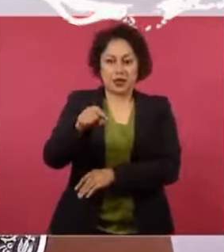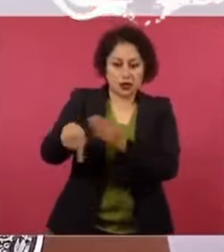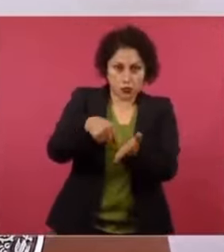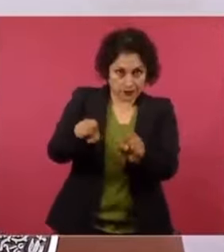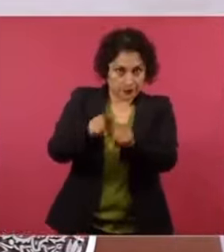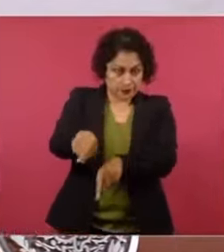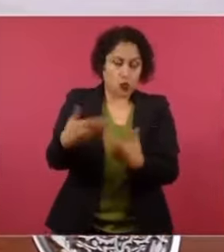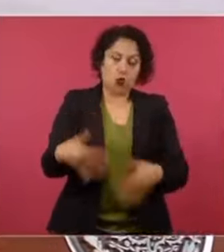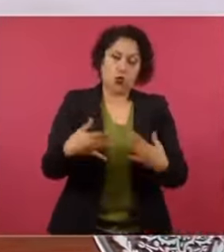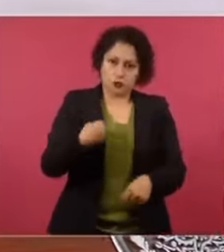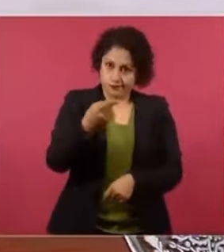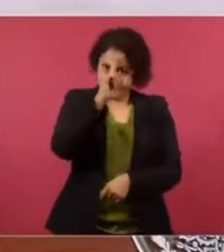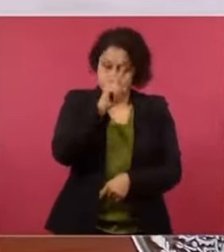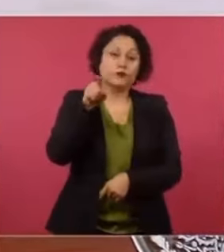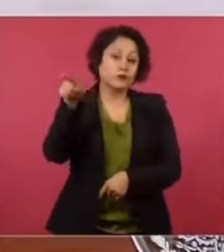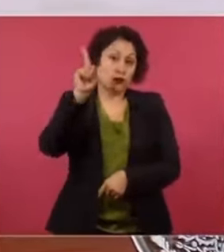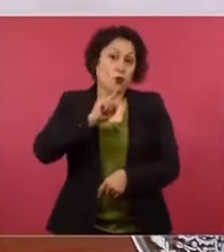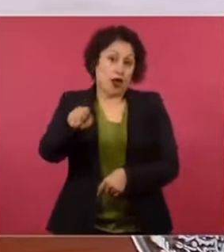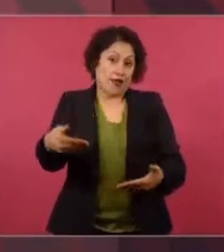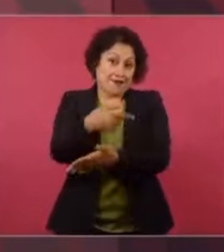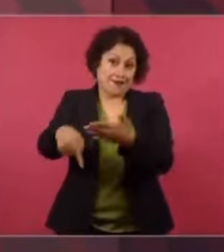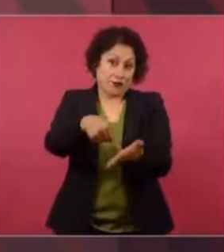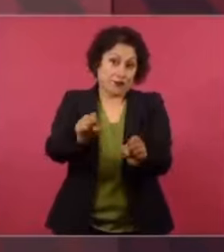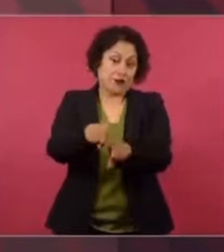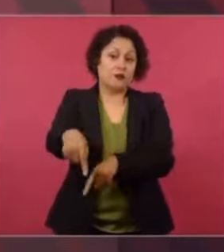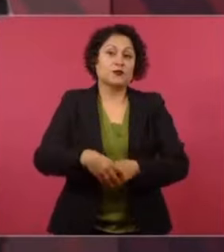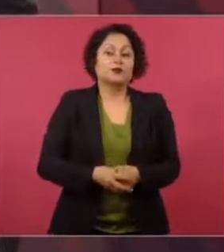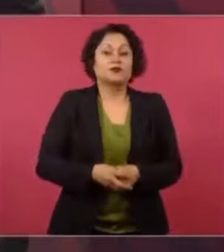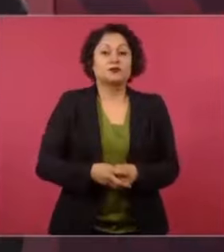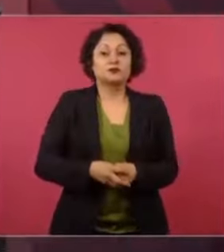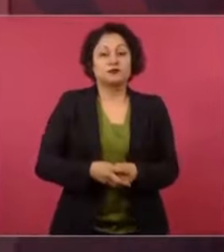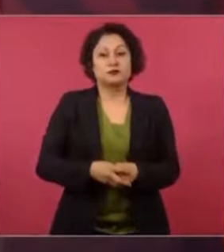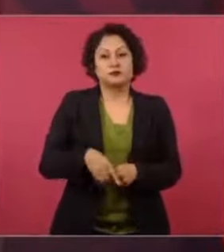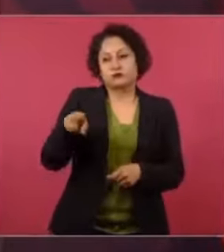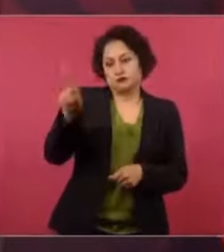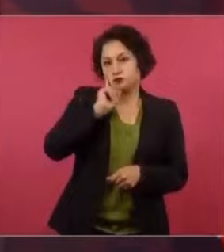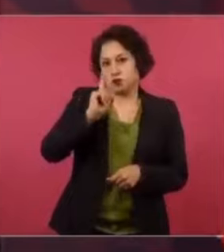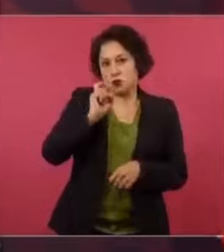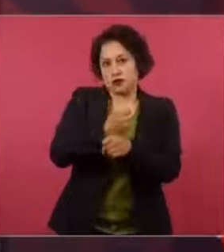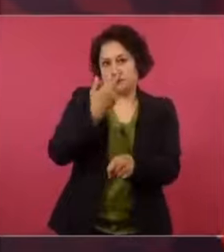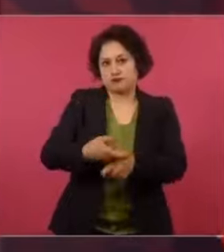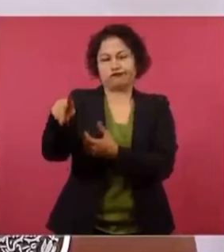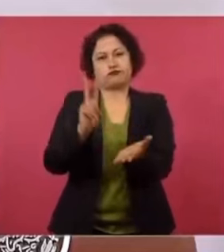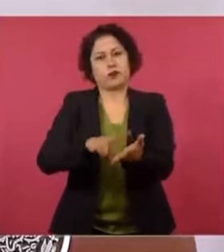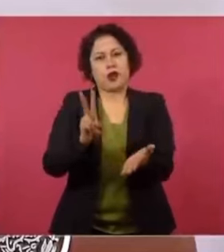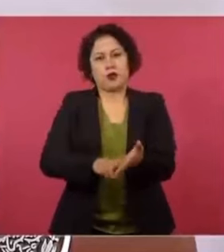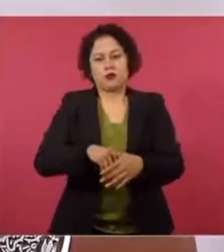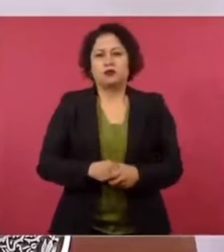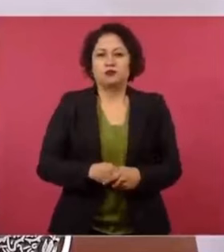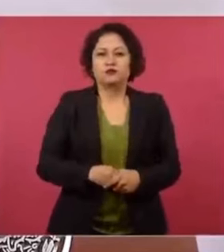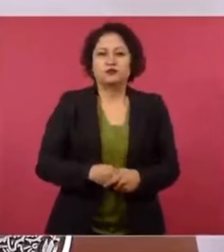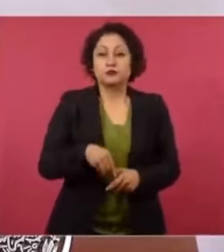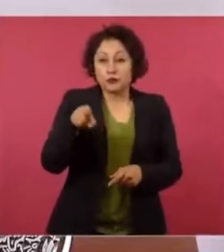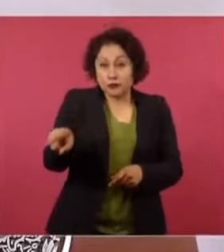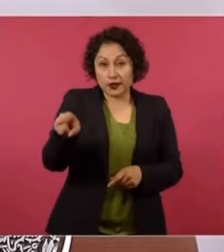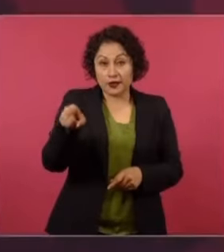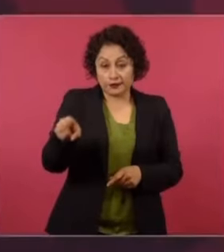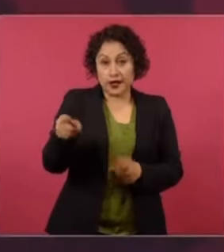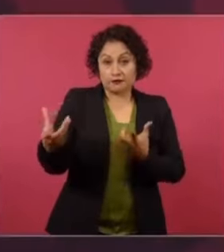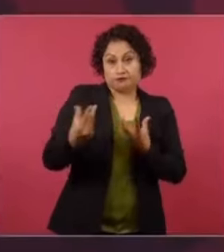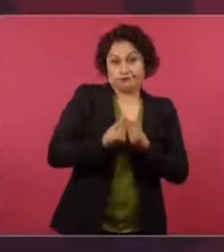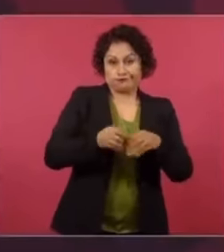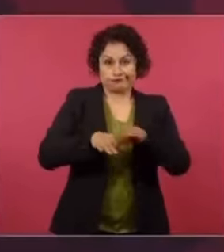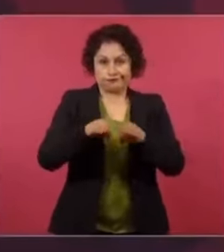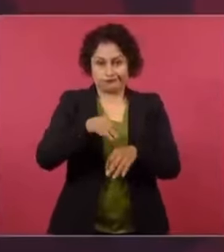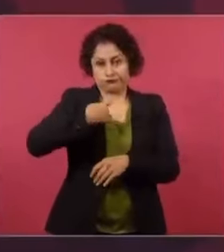Bueno, de ahí es Rosa Isela, una mujer con convicciones, honesta. Trabajó con nosotros, y digo nosotros